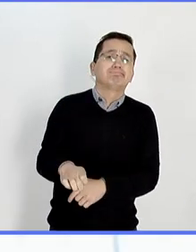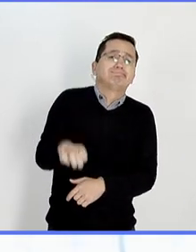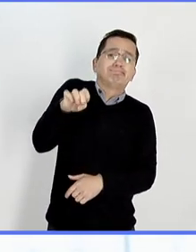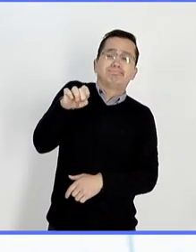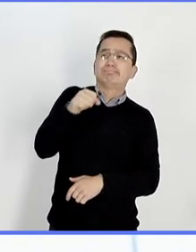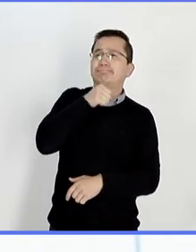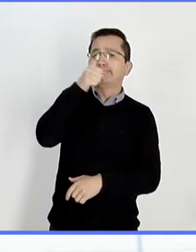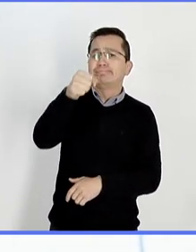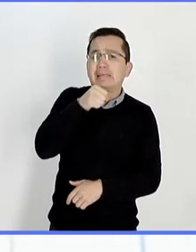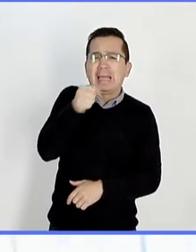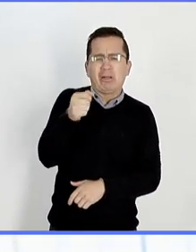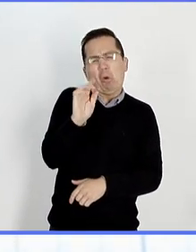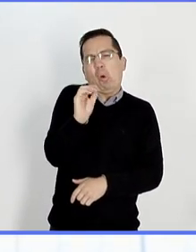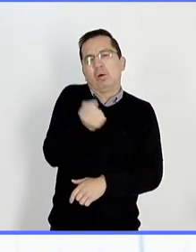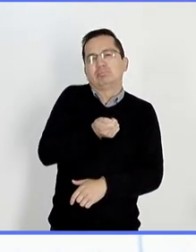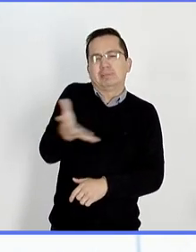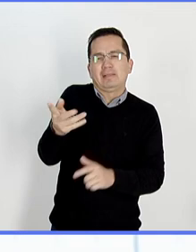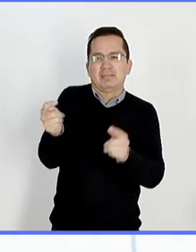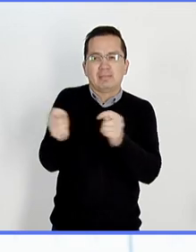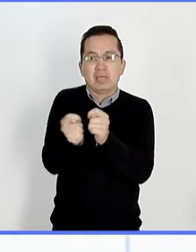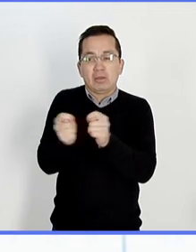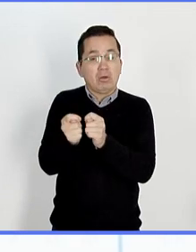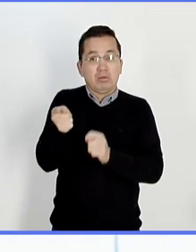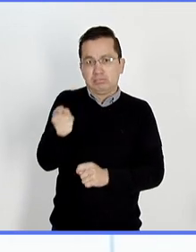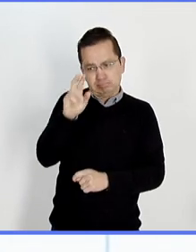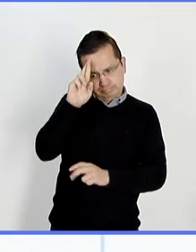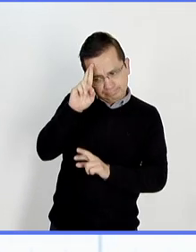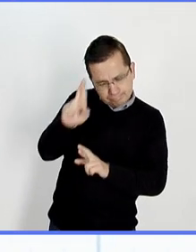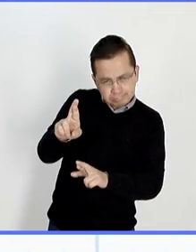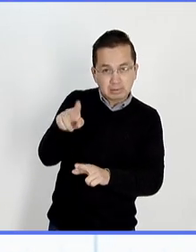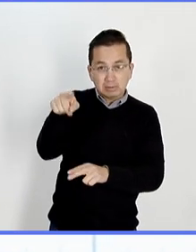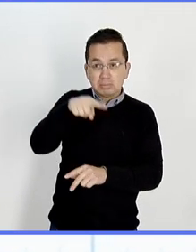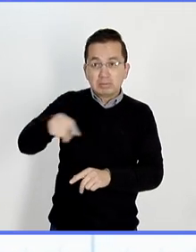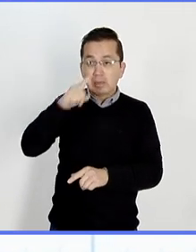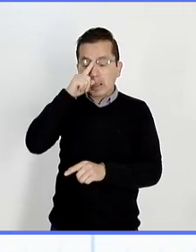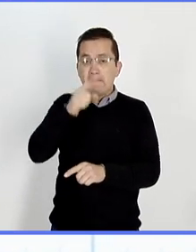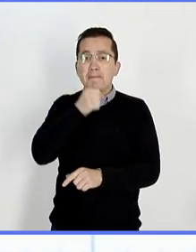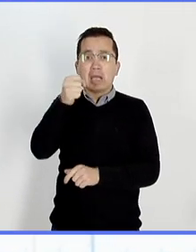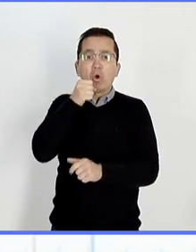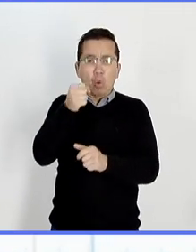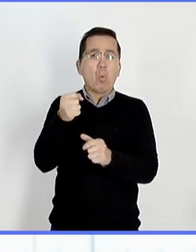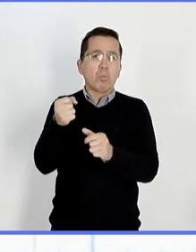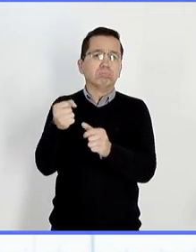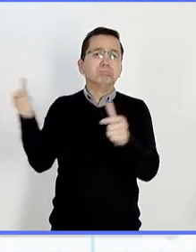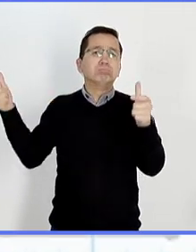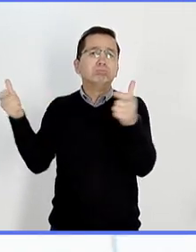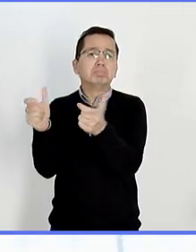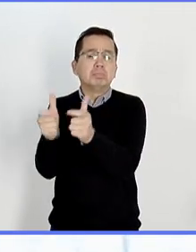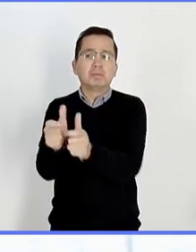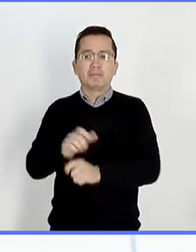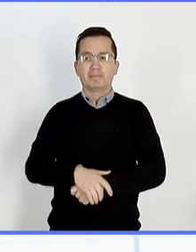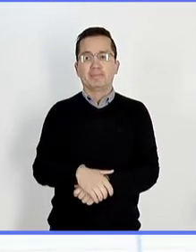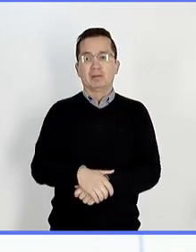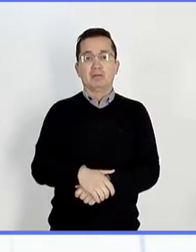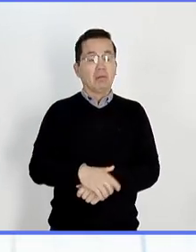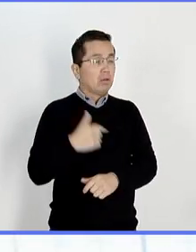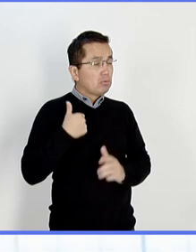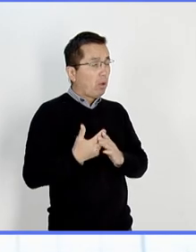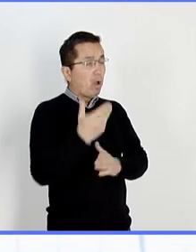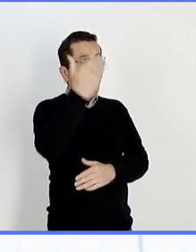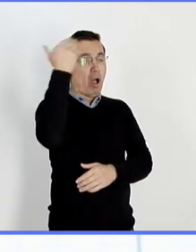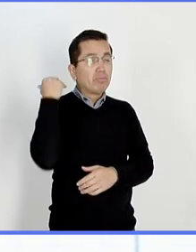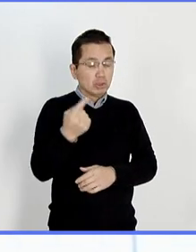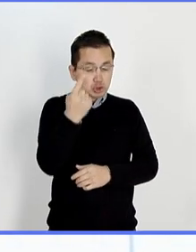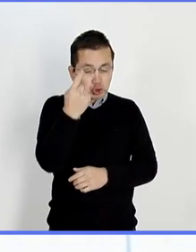dice a los mayores de esas comunidades indígenas en señal de respeto. Cuando yo crecí era puro Mazahua. Ahora yo le